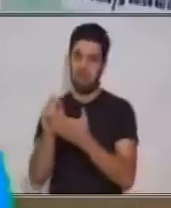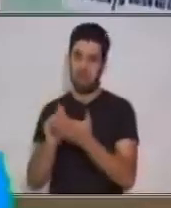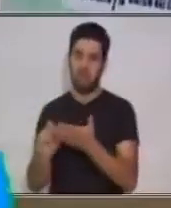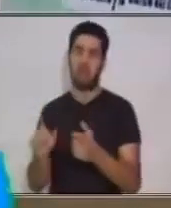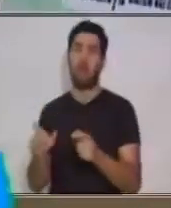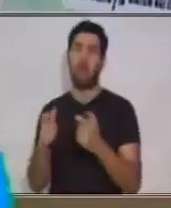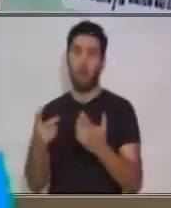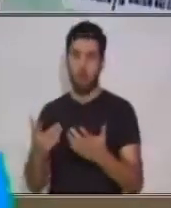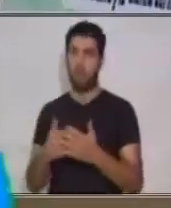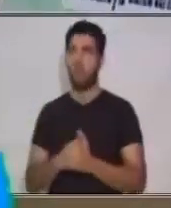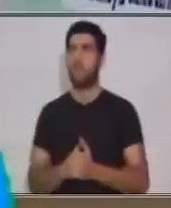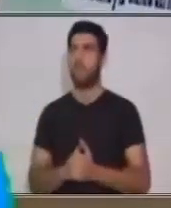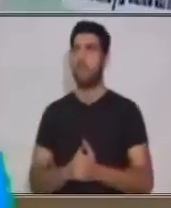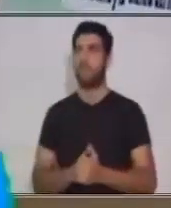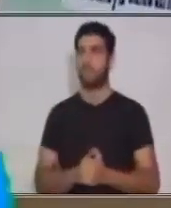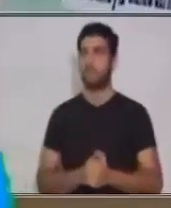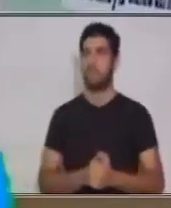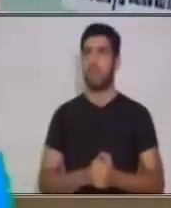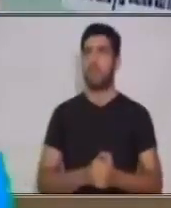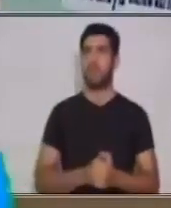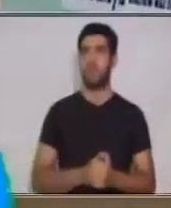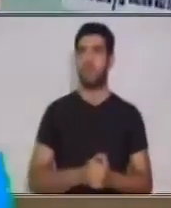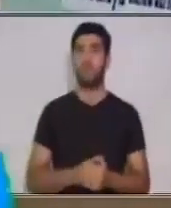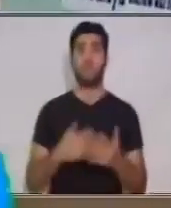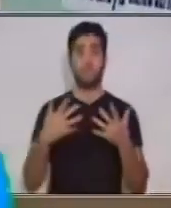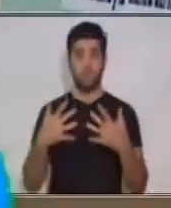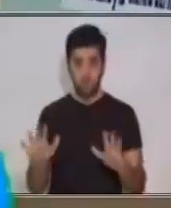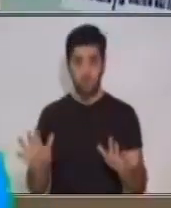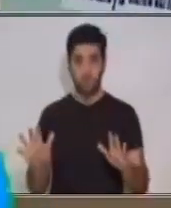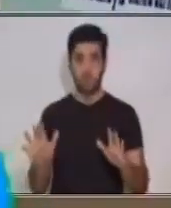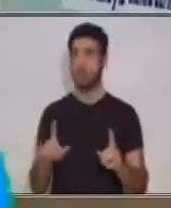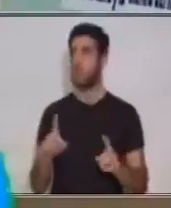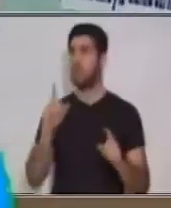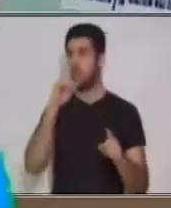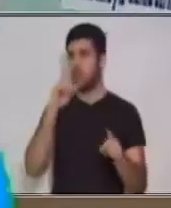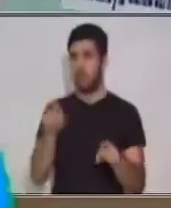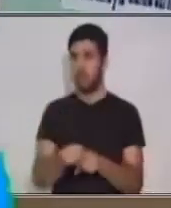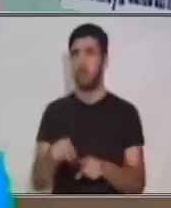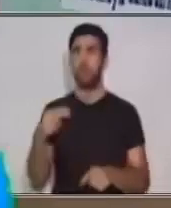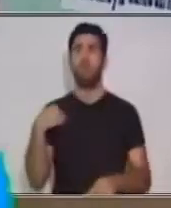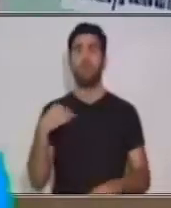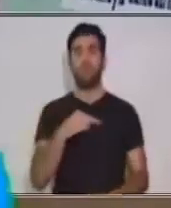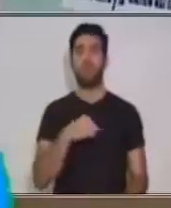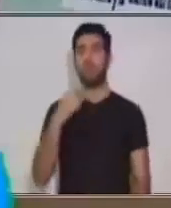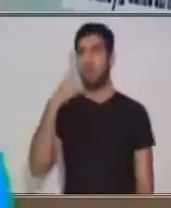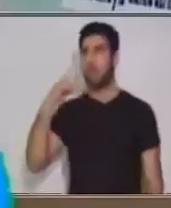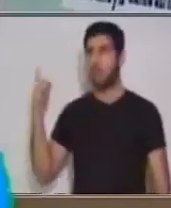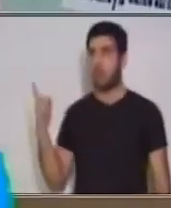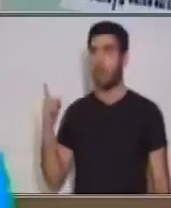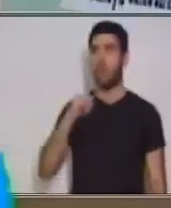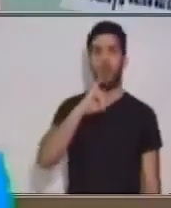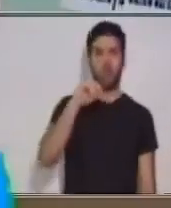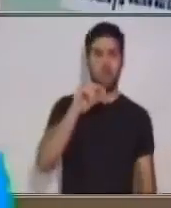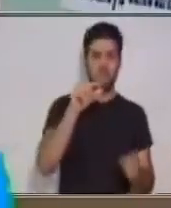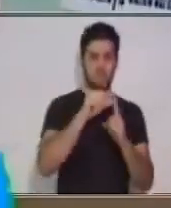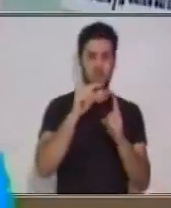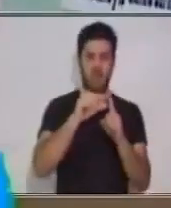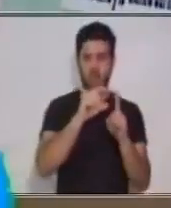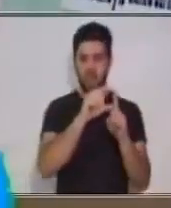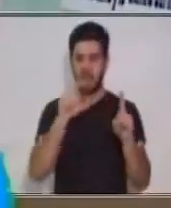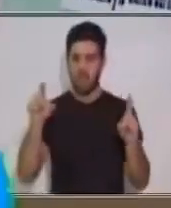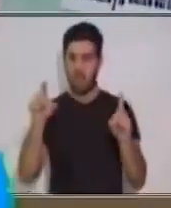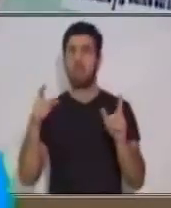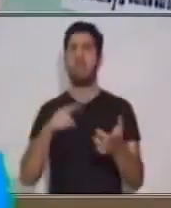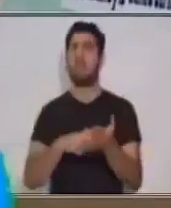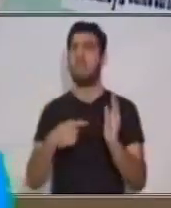Pero nuestro tema no se queda solo ahí. También se basa en cómo vamos a justificar un mensaje. Cuando justificamos un